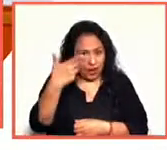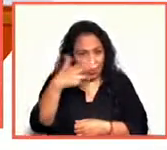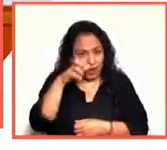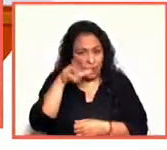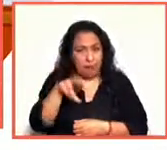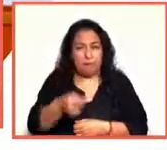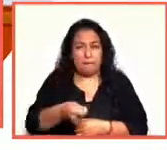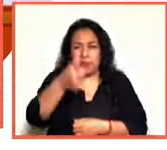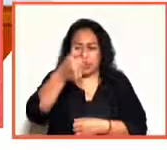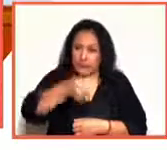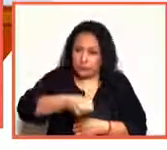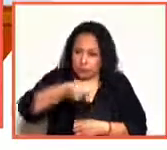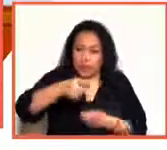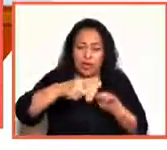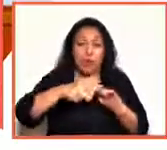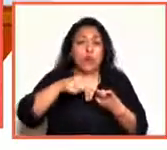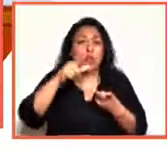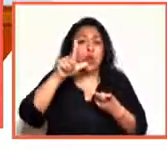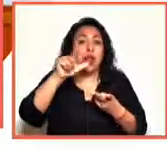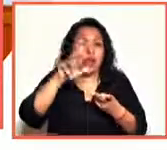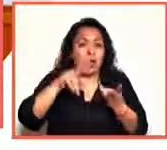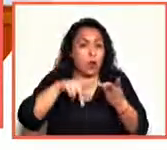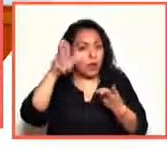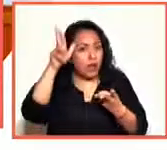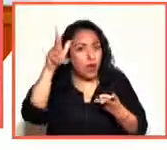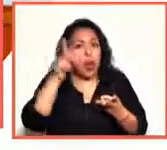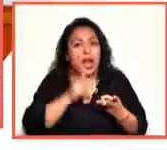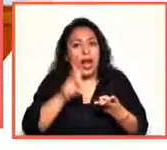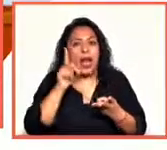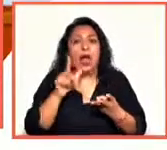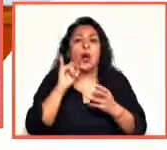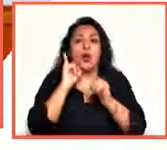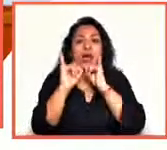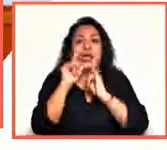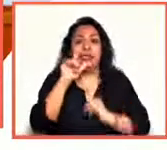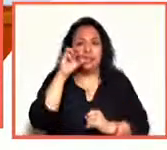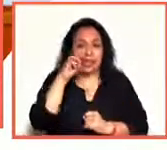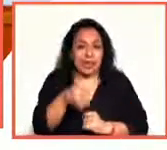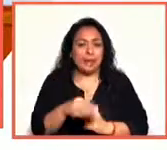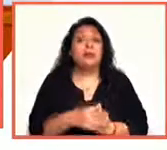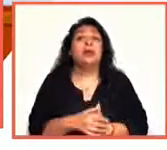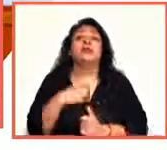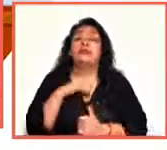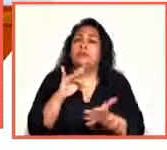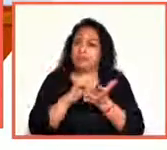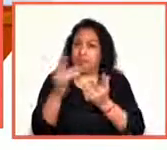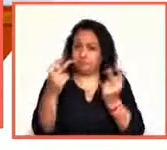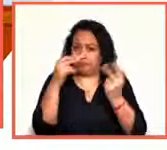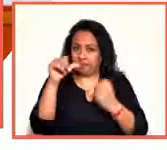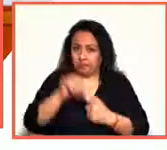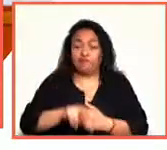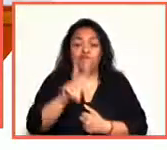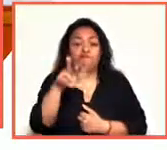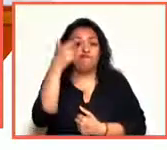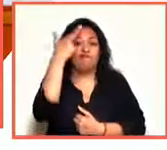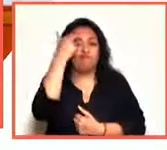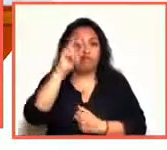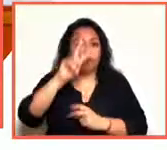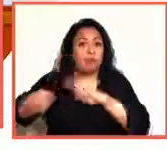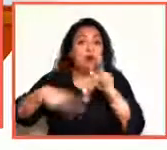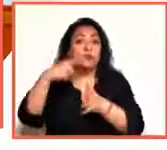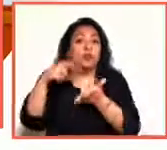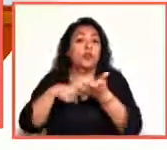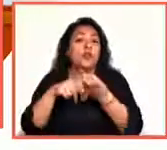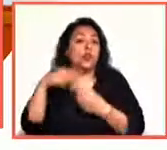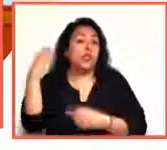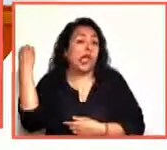me haga saludarte y saludar a Laura. Hola, Laura Regis, también en la traducción de lengua de diseño mexicana. Gracias por acompañarnos y, en efecto, vamos a Oaxaca. Ya bien lo